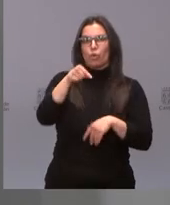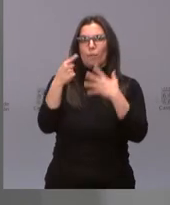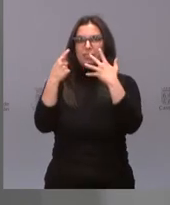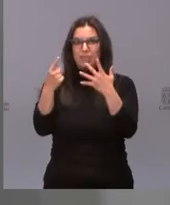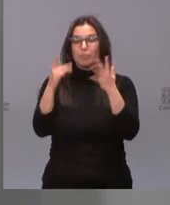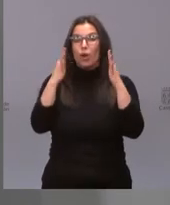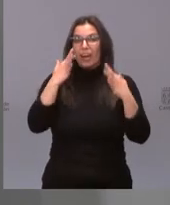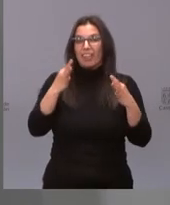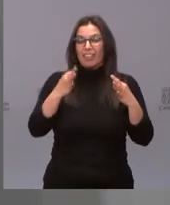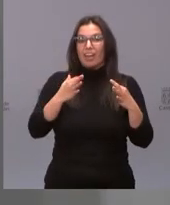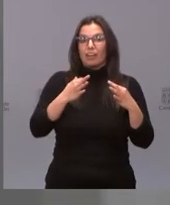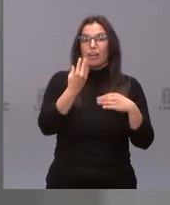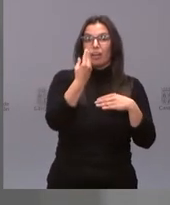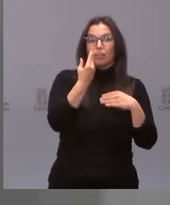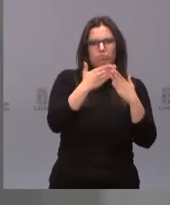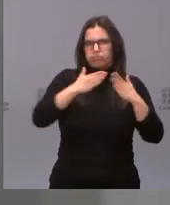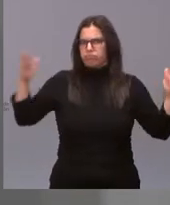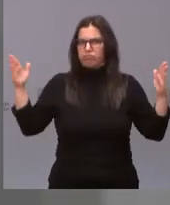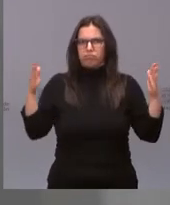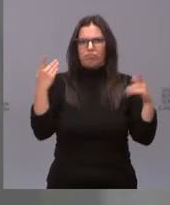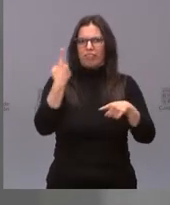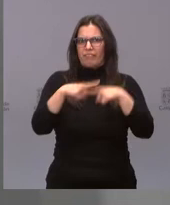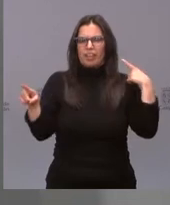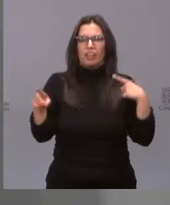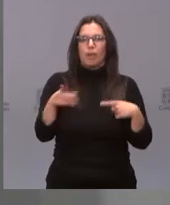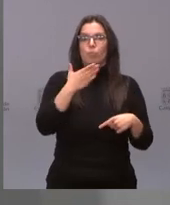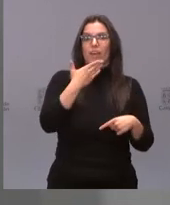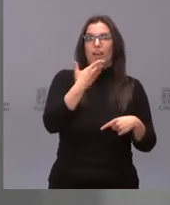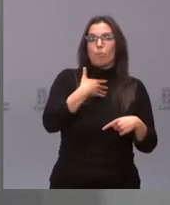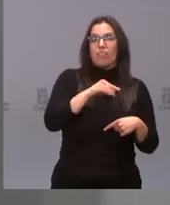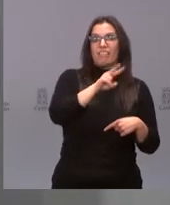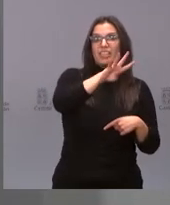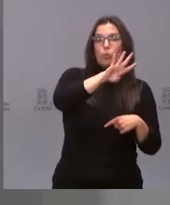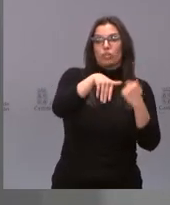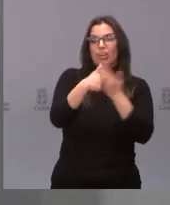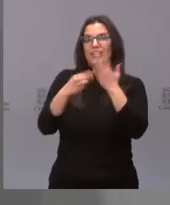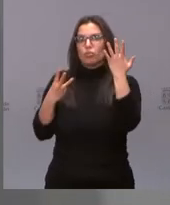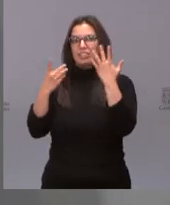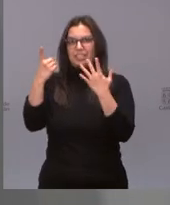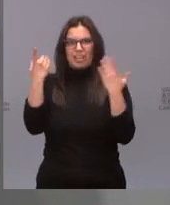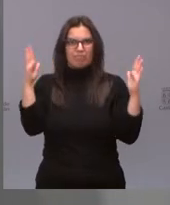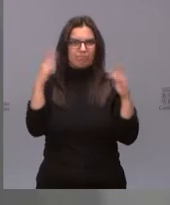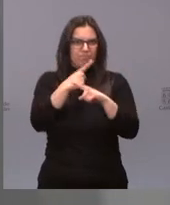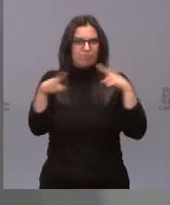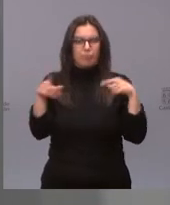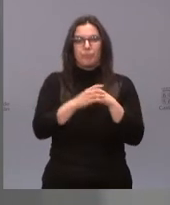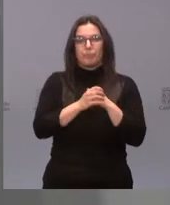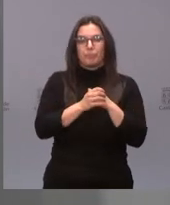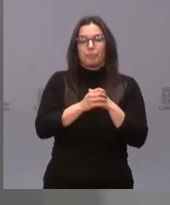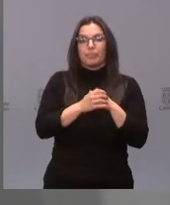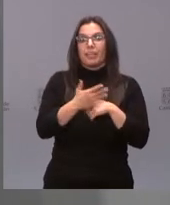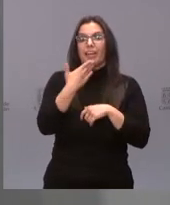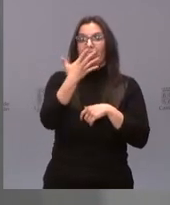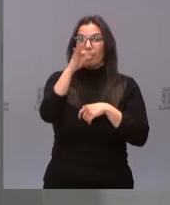con un rango de muy amplio, que va desde los 24 años hasta los 86 años, con 10 pacientes menores de